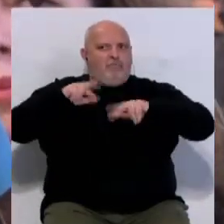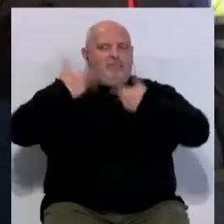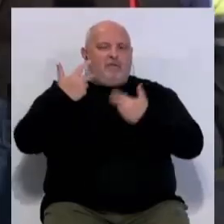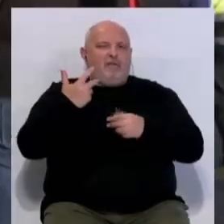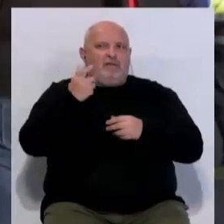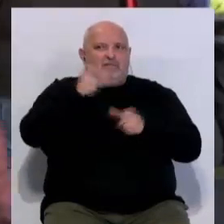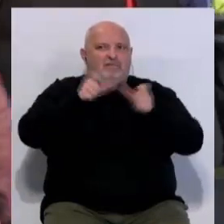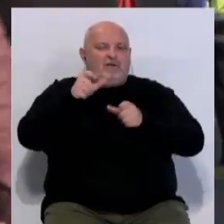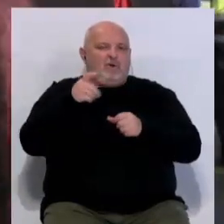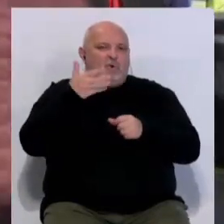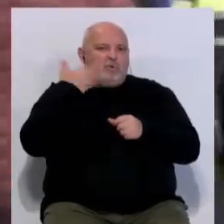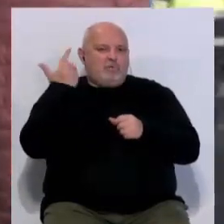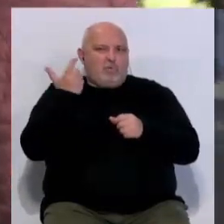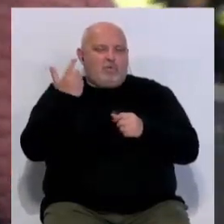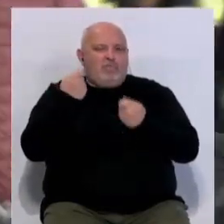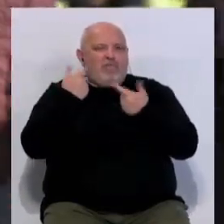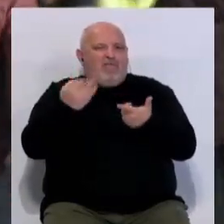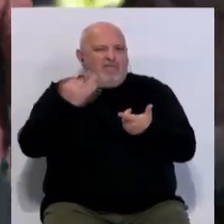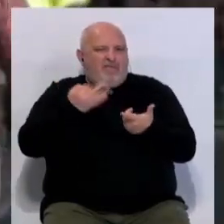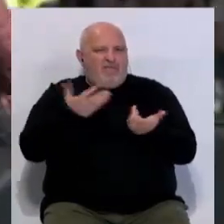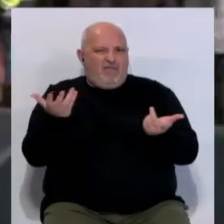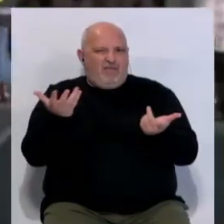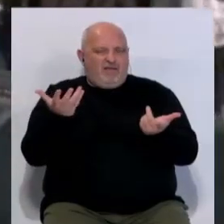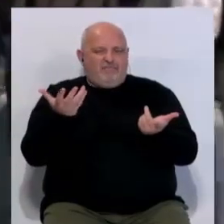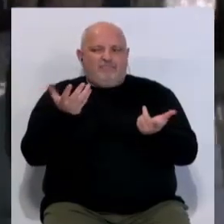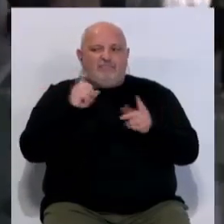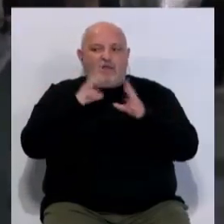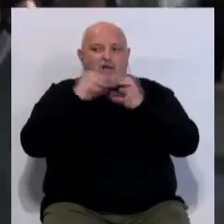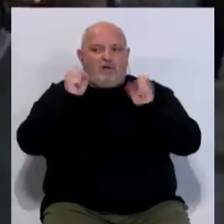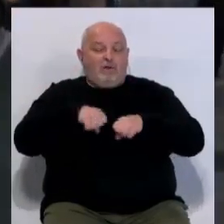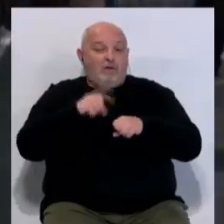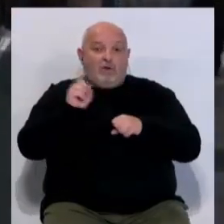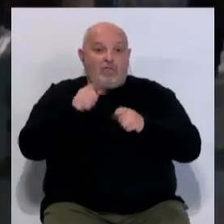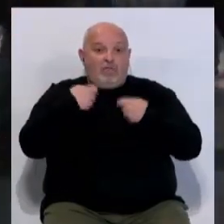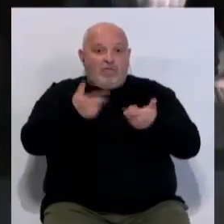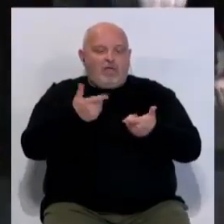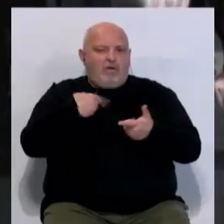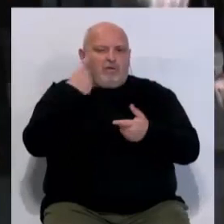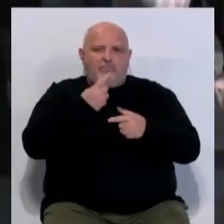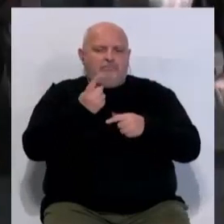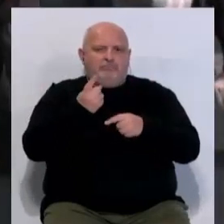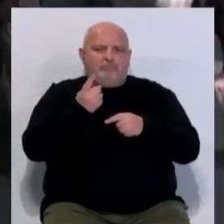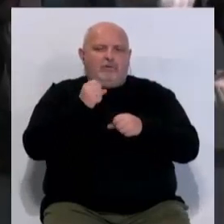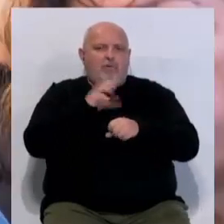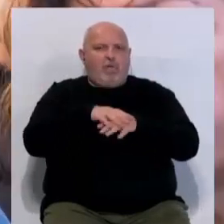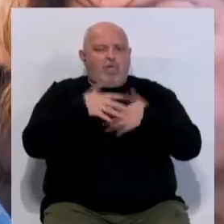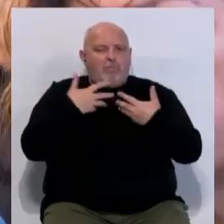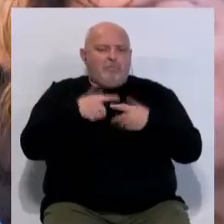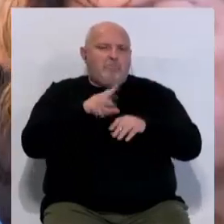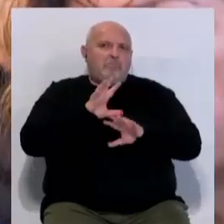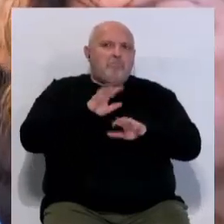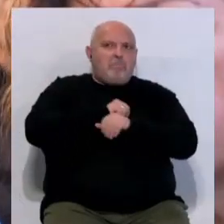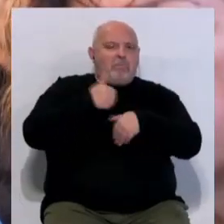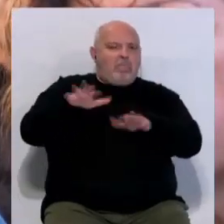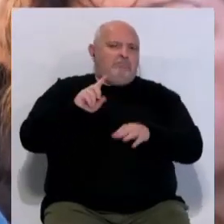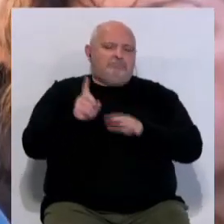orgullosos y dar carga de trabajo. Si no se llega a un acuerdo evidentemente no nos vamos a quedar con los brazos cruzados como quiere